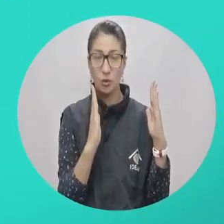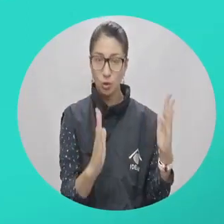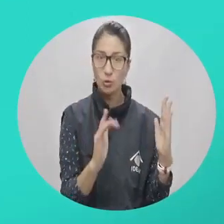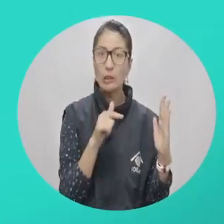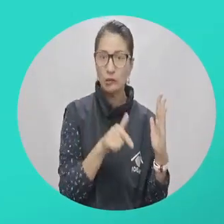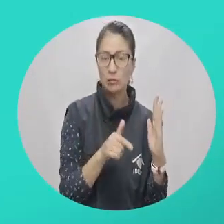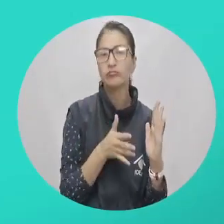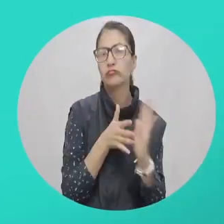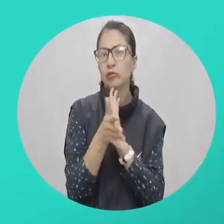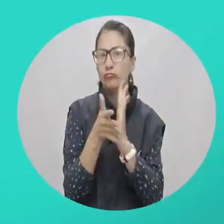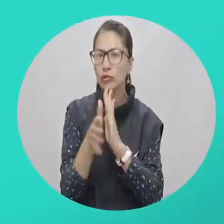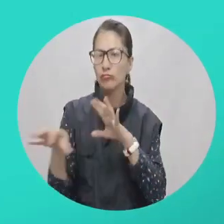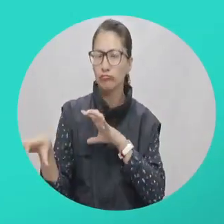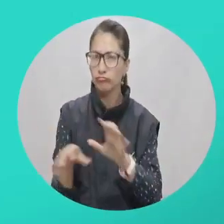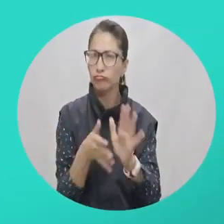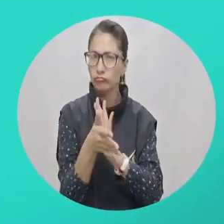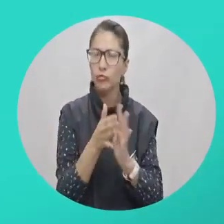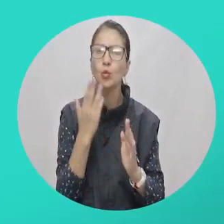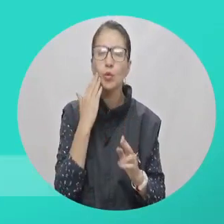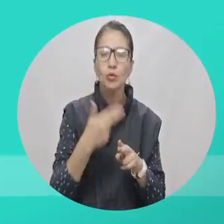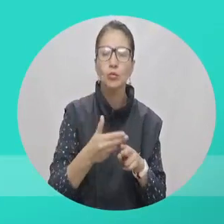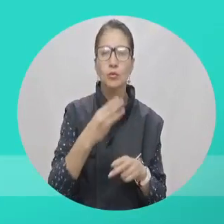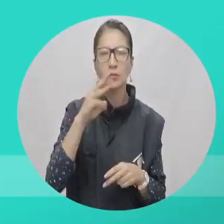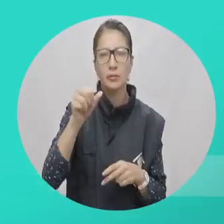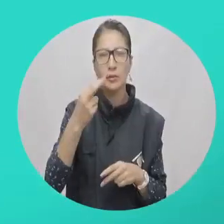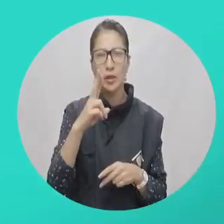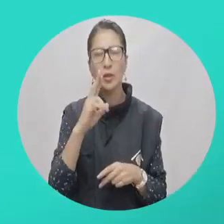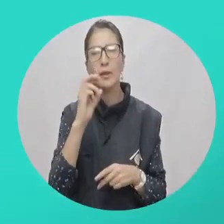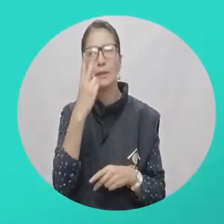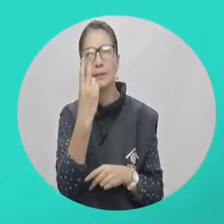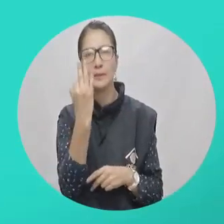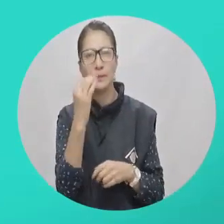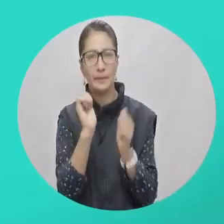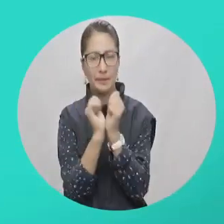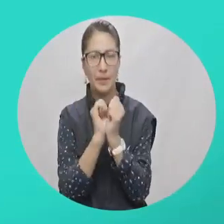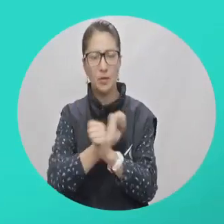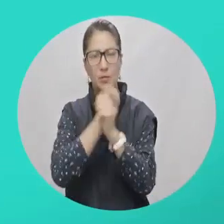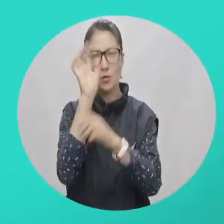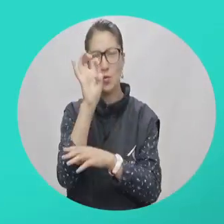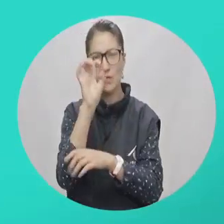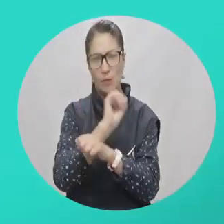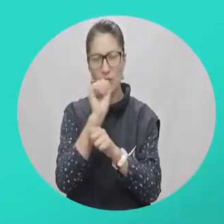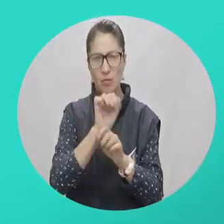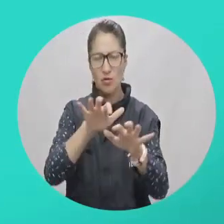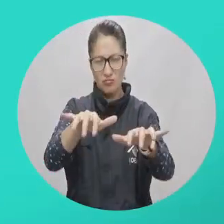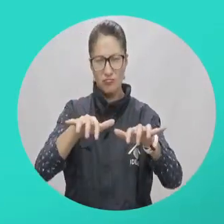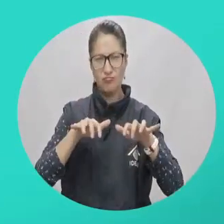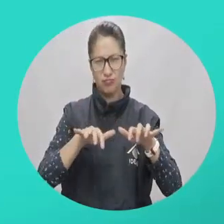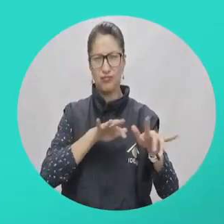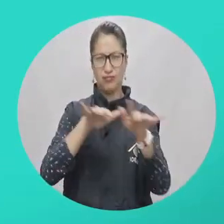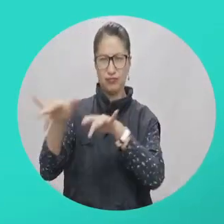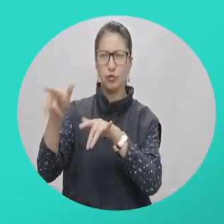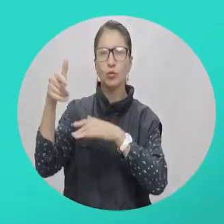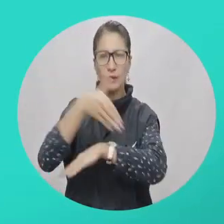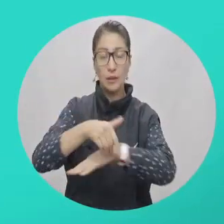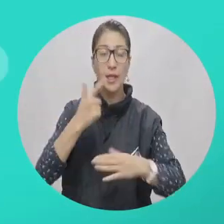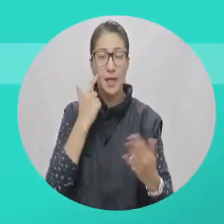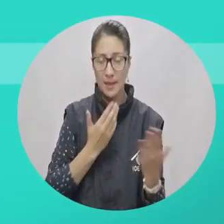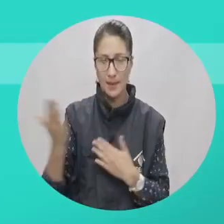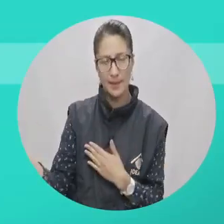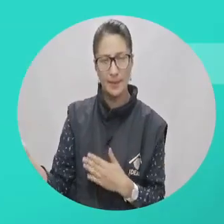2018. El próximo miércoles 23 de mayo a las 9 de la mañana en el auditorio IDEAM, calle 25D, número